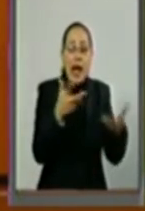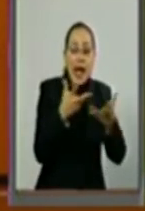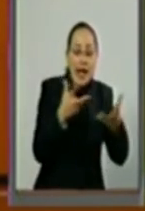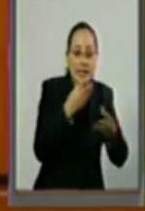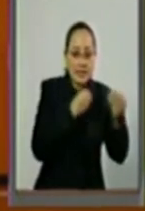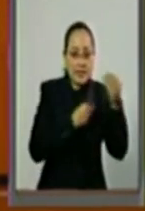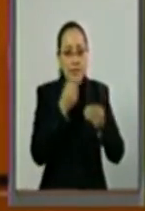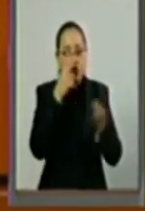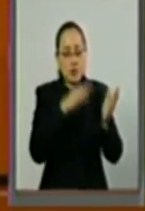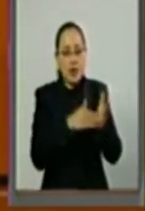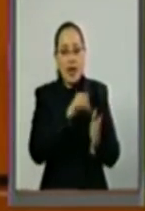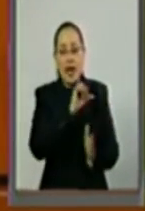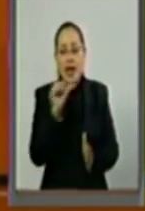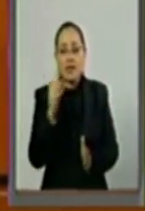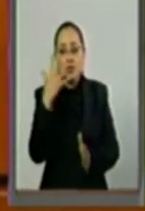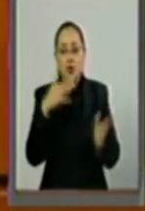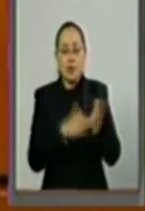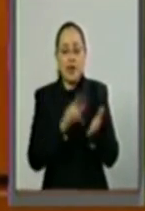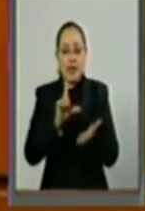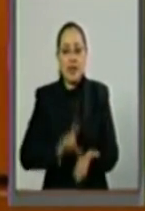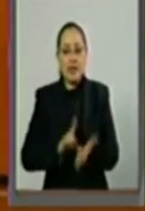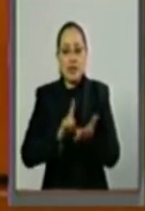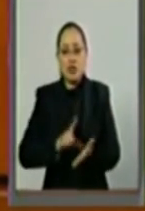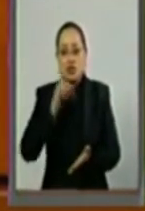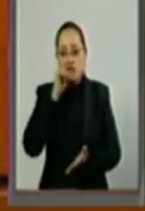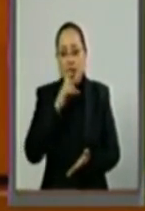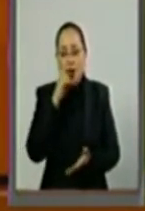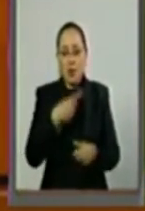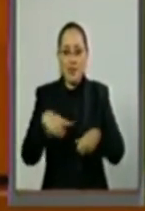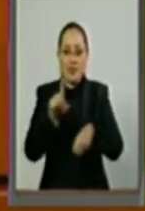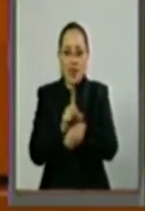es de 2 mil litros de agua por día.